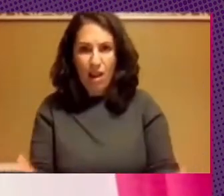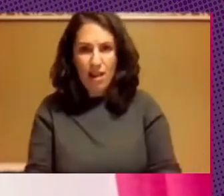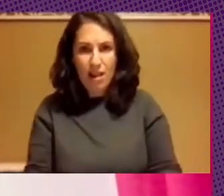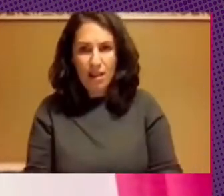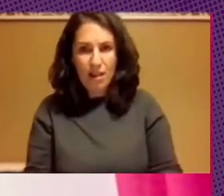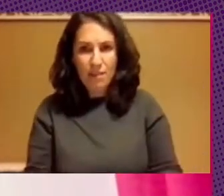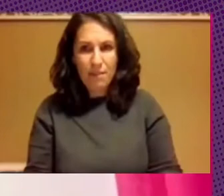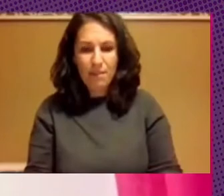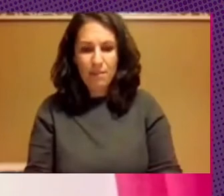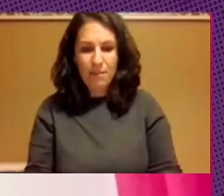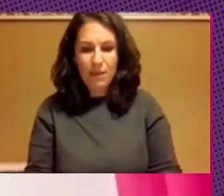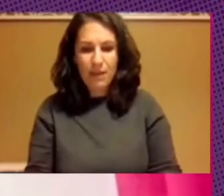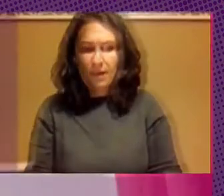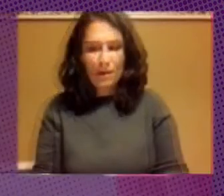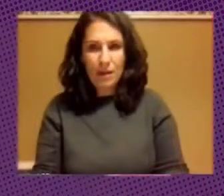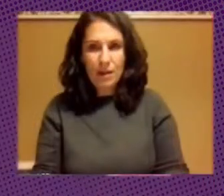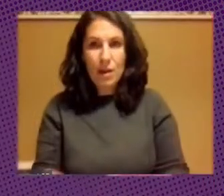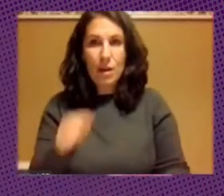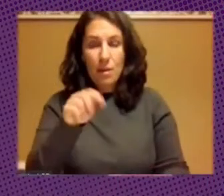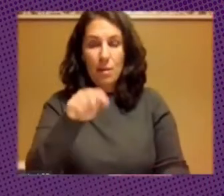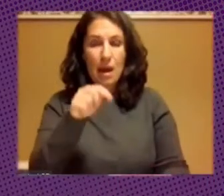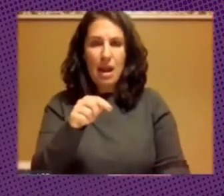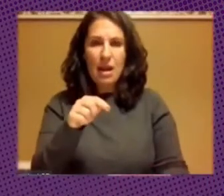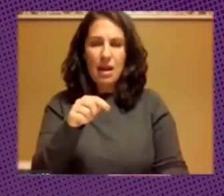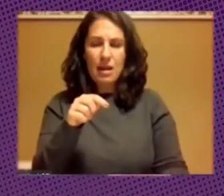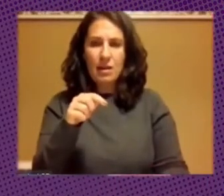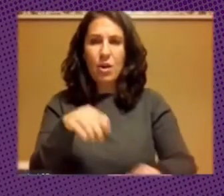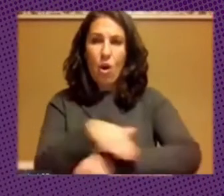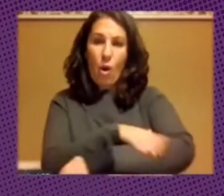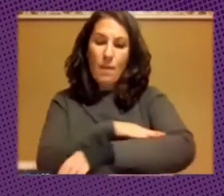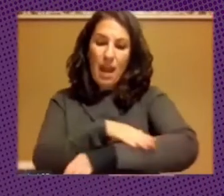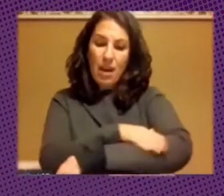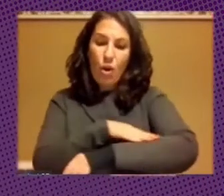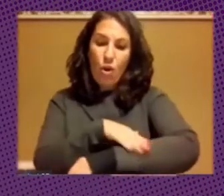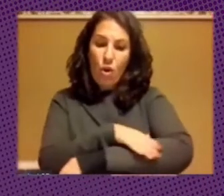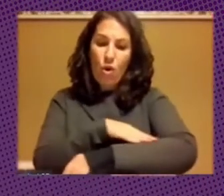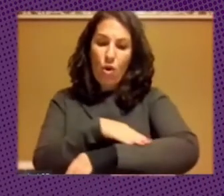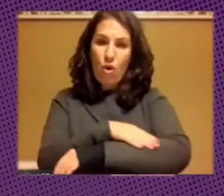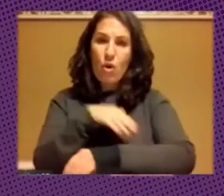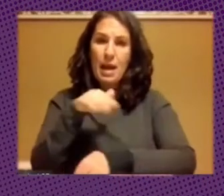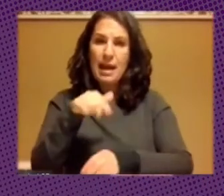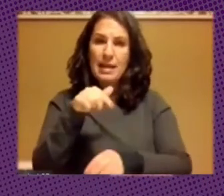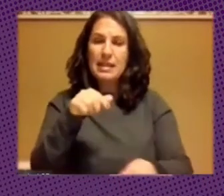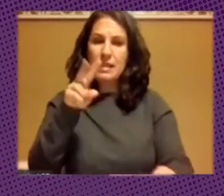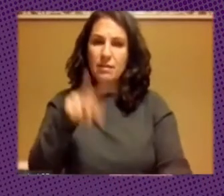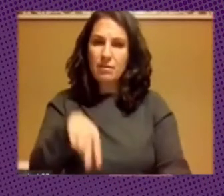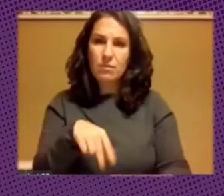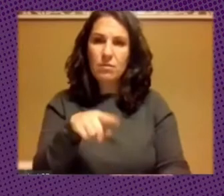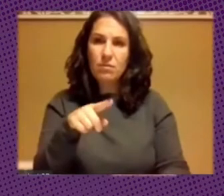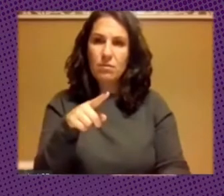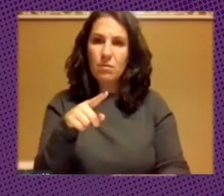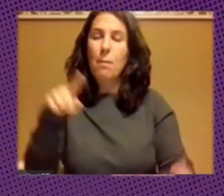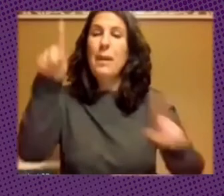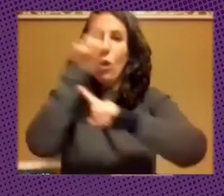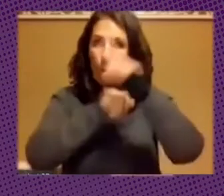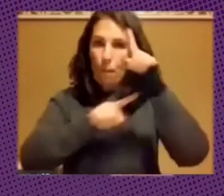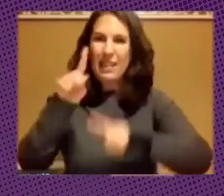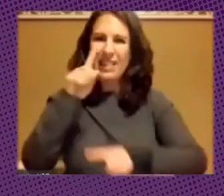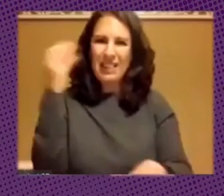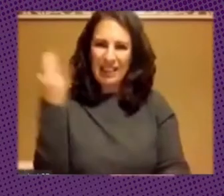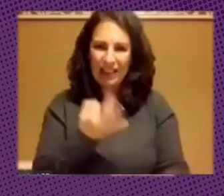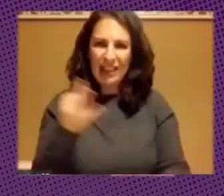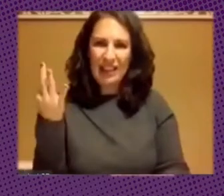para instancias de gobierno sobre todo eso es eso es del todo todo preocupante ¿no? que